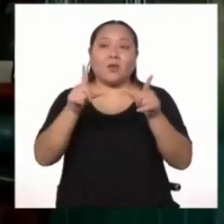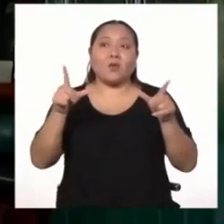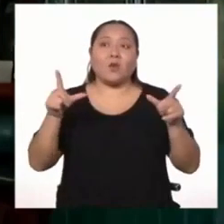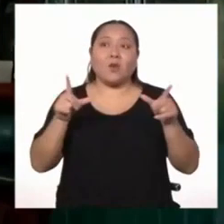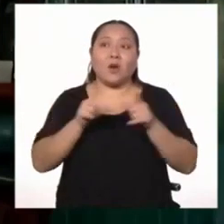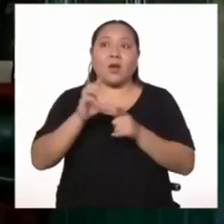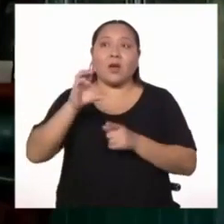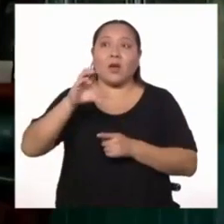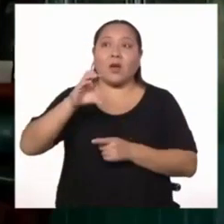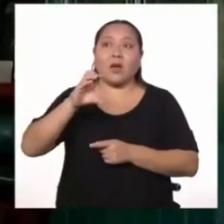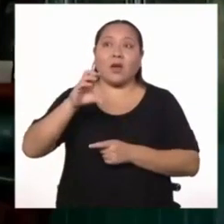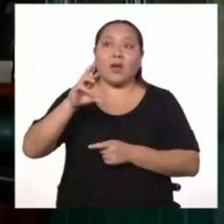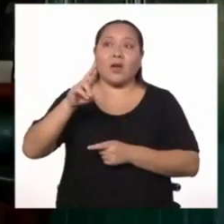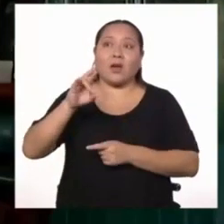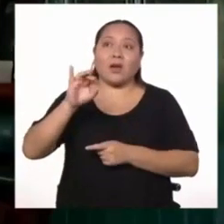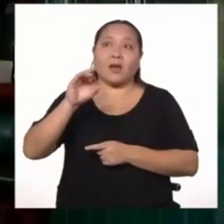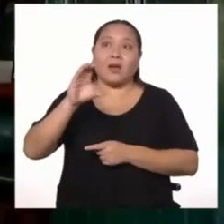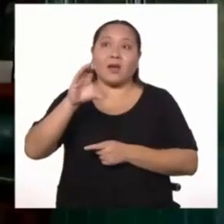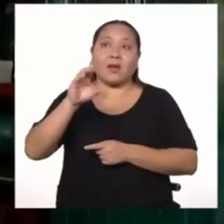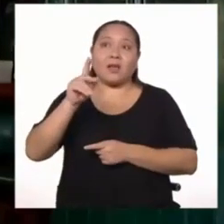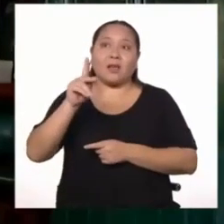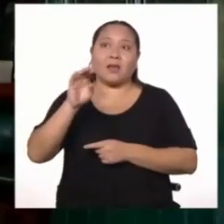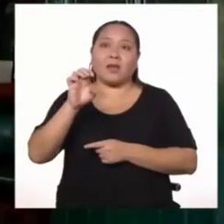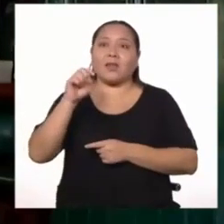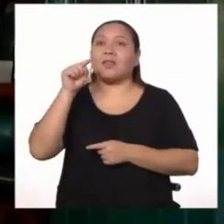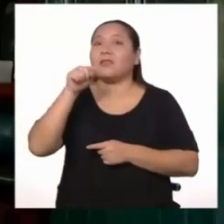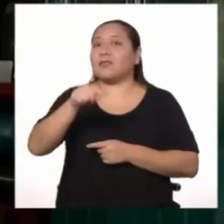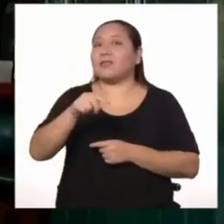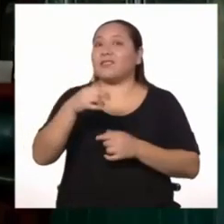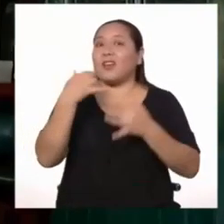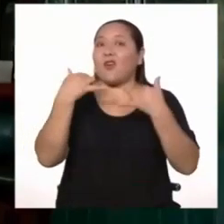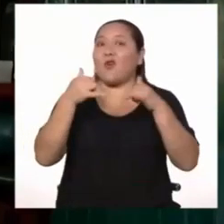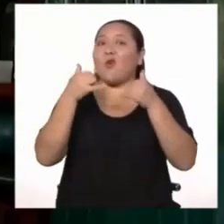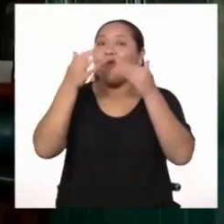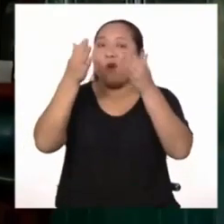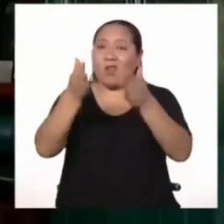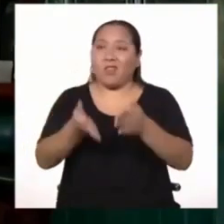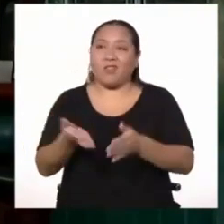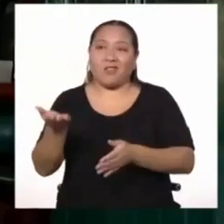o sea, el pub de los jugadores de críquet.